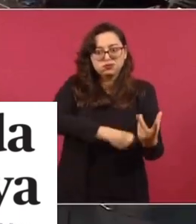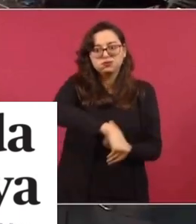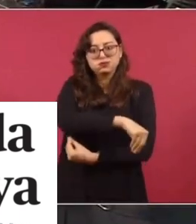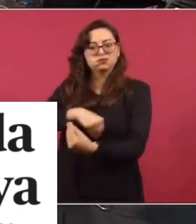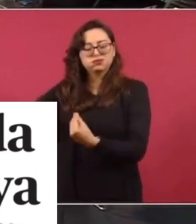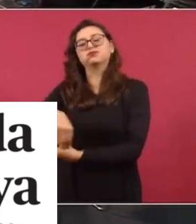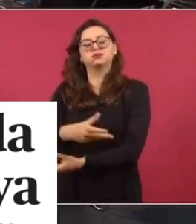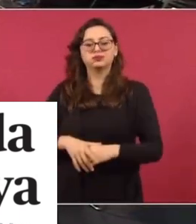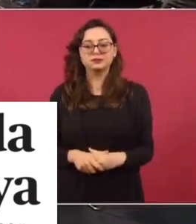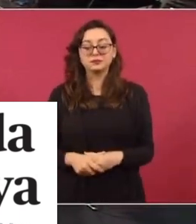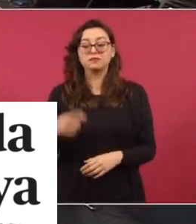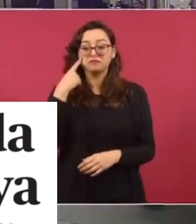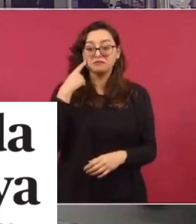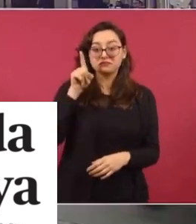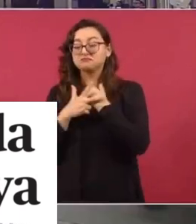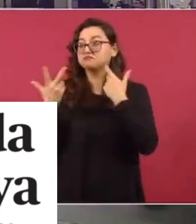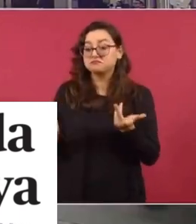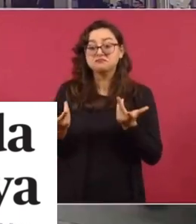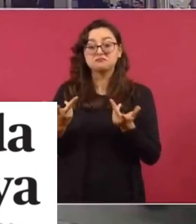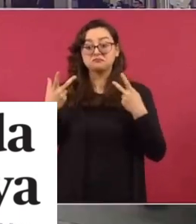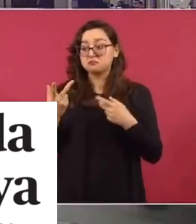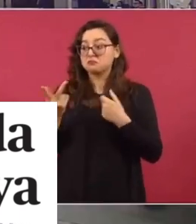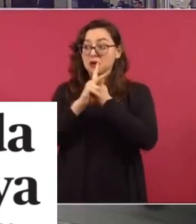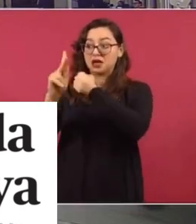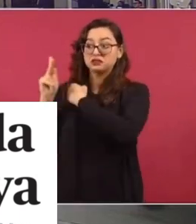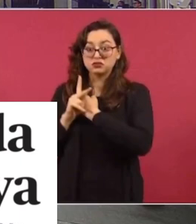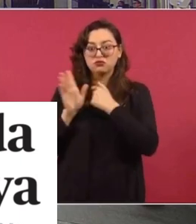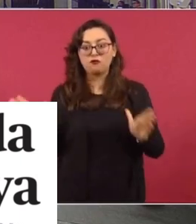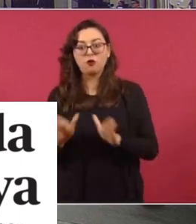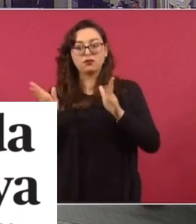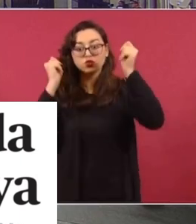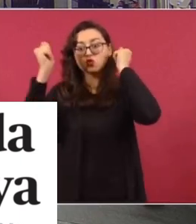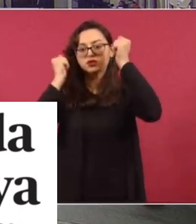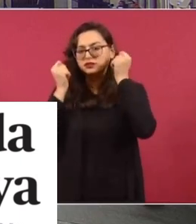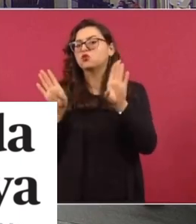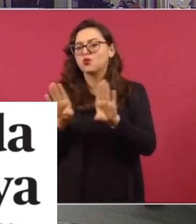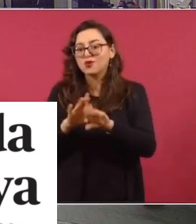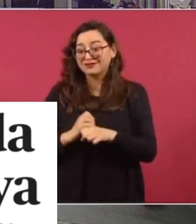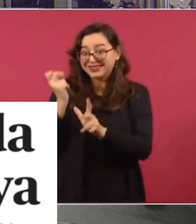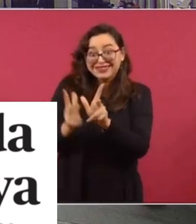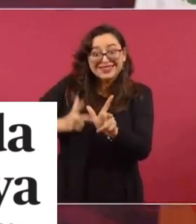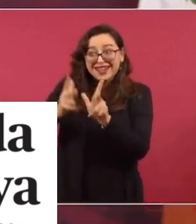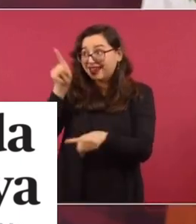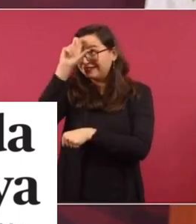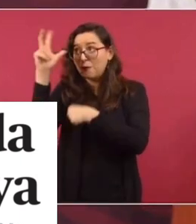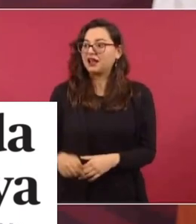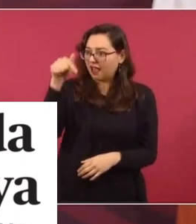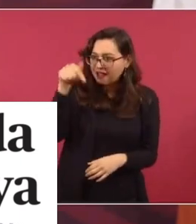Hay países en Europa que viven del turismo, entonces el tren es el más grande.